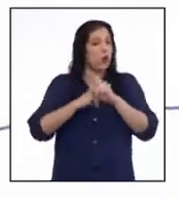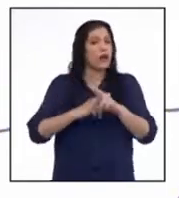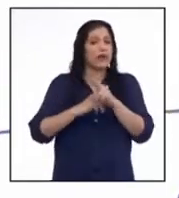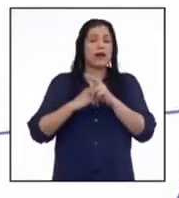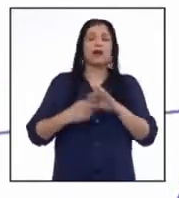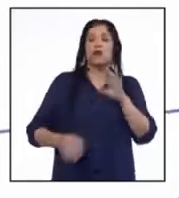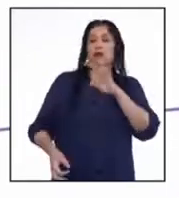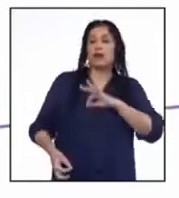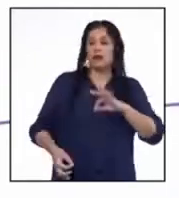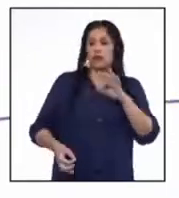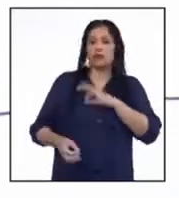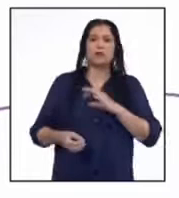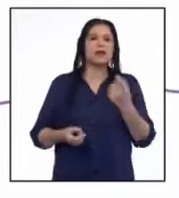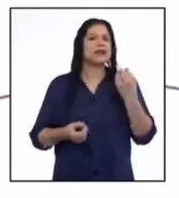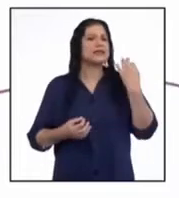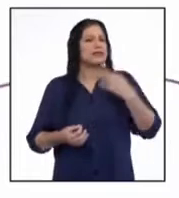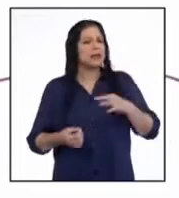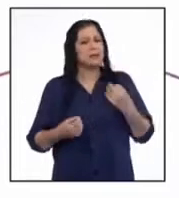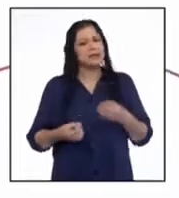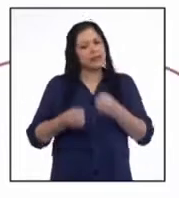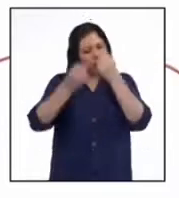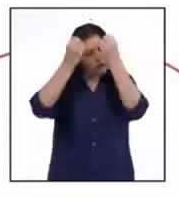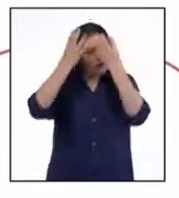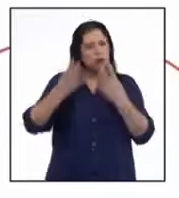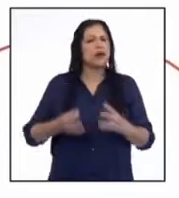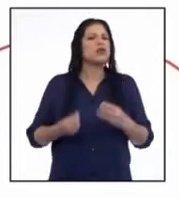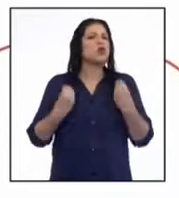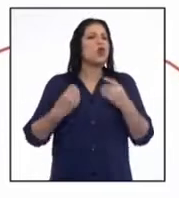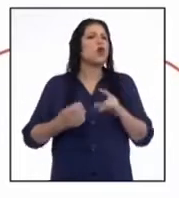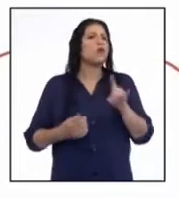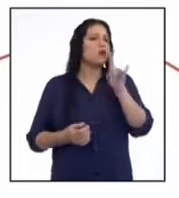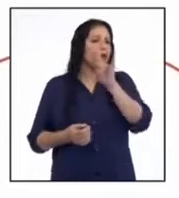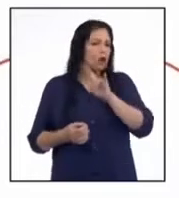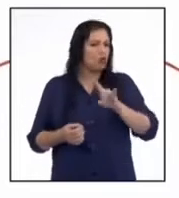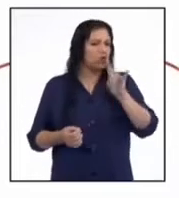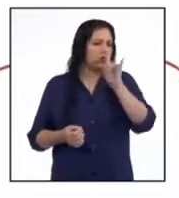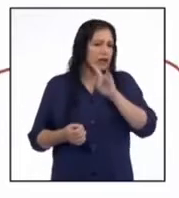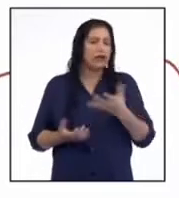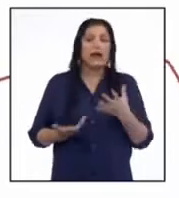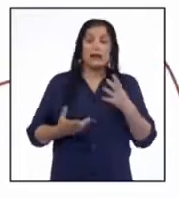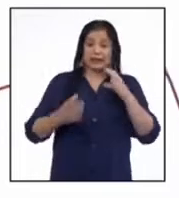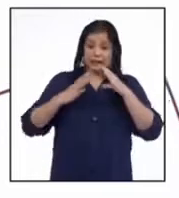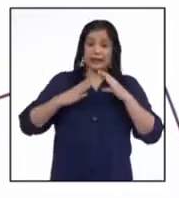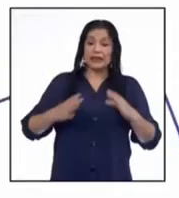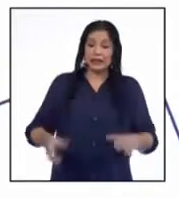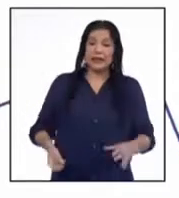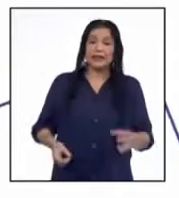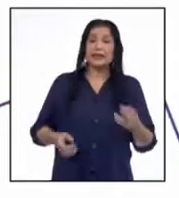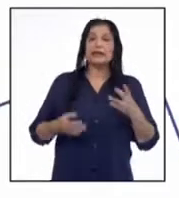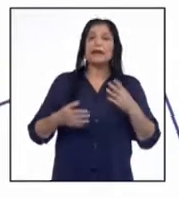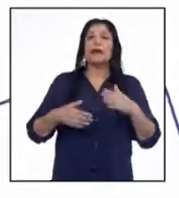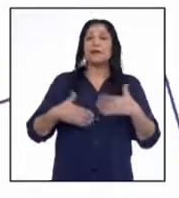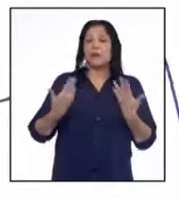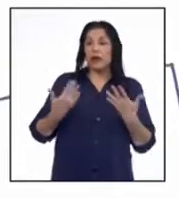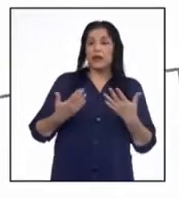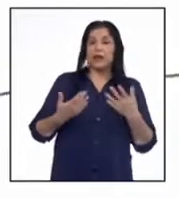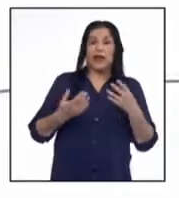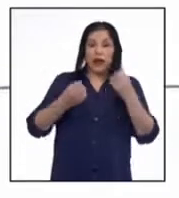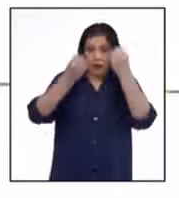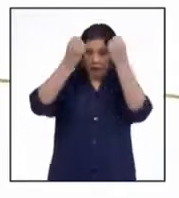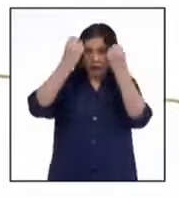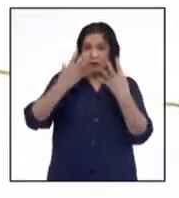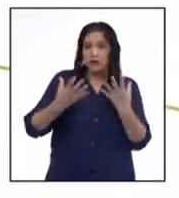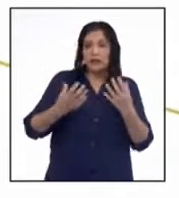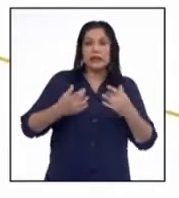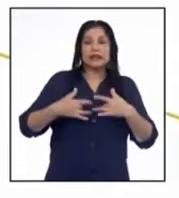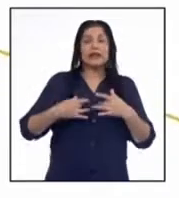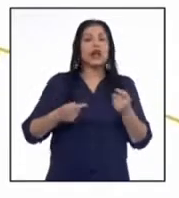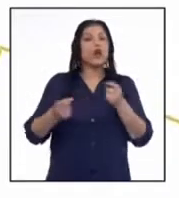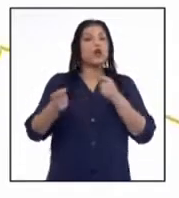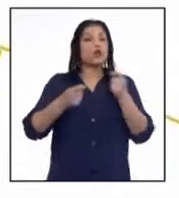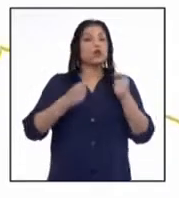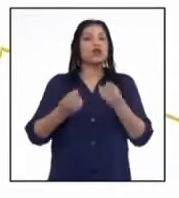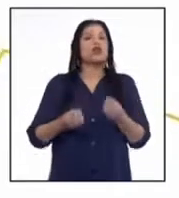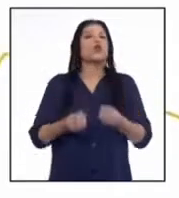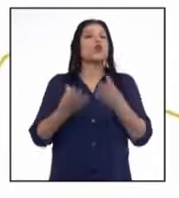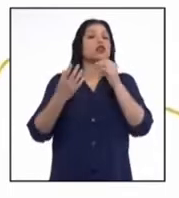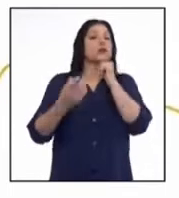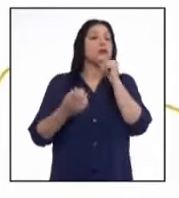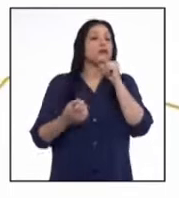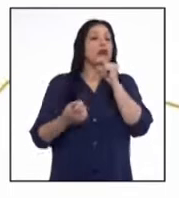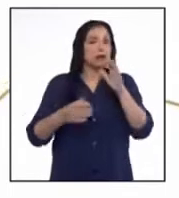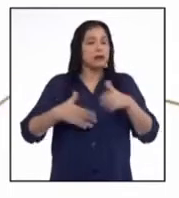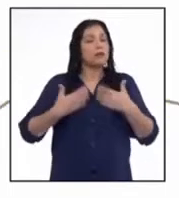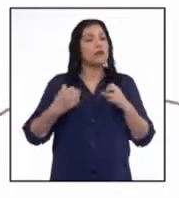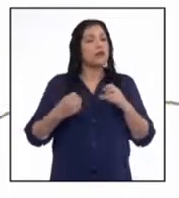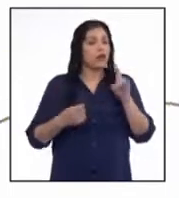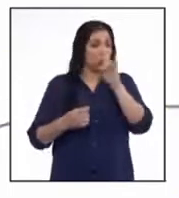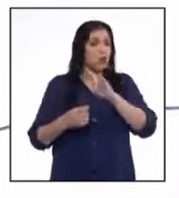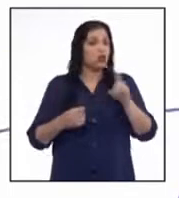informando constantemente respecto a su consumo. De tal forma que el cliente tiene con toda claridad información de cuánto aún le queda del plan que